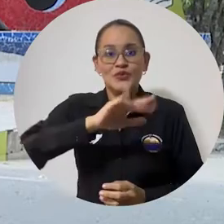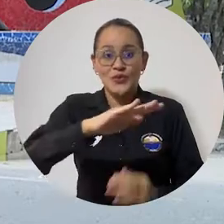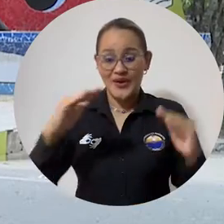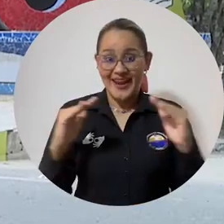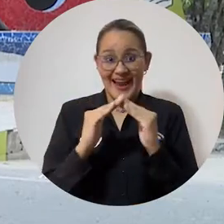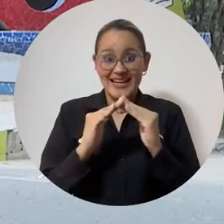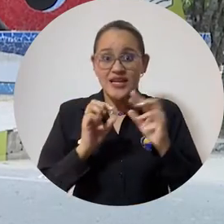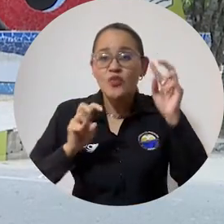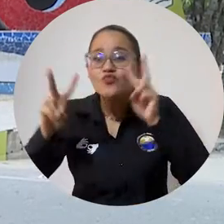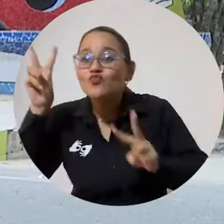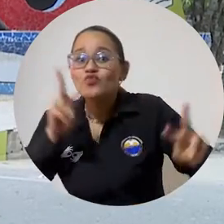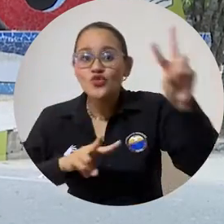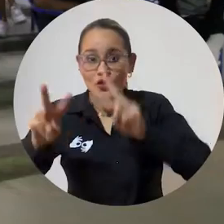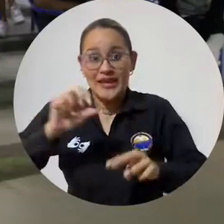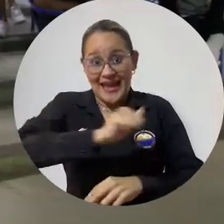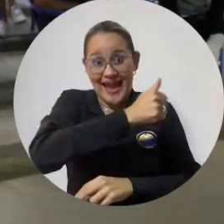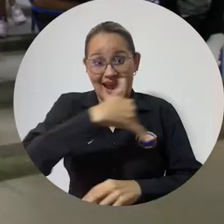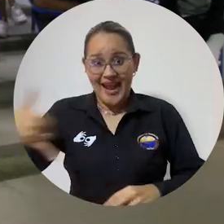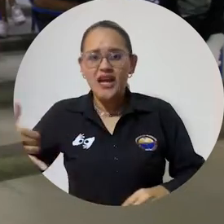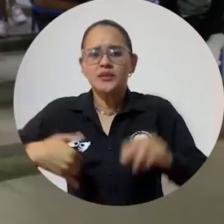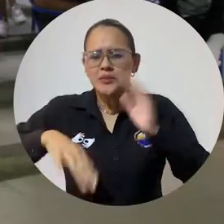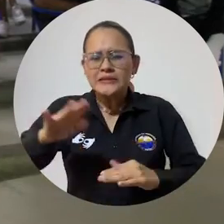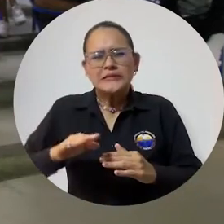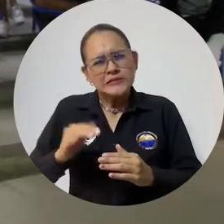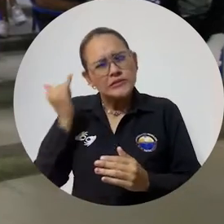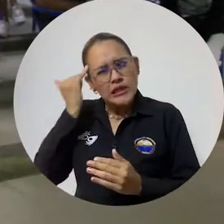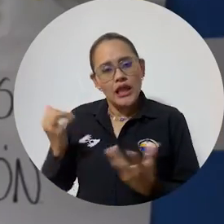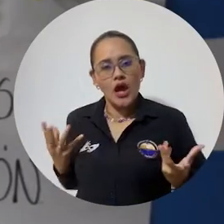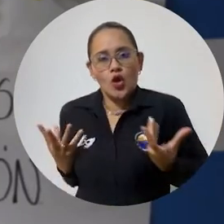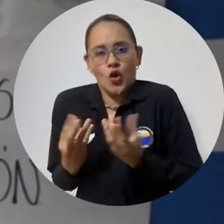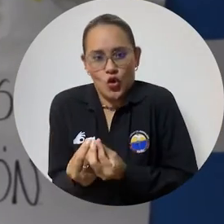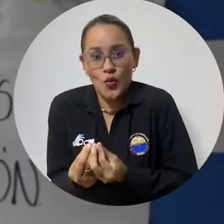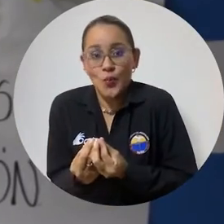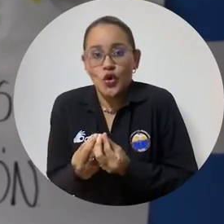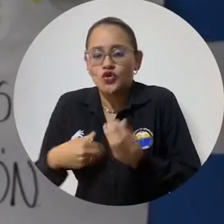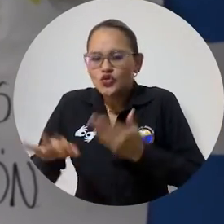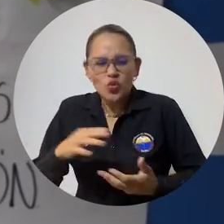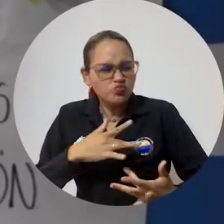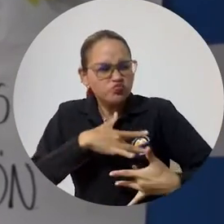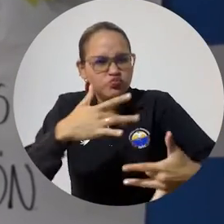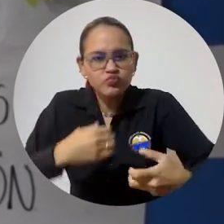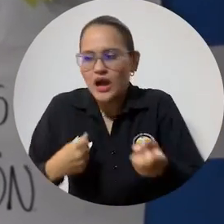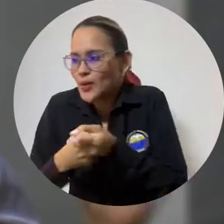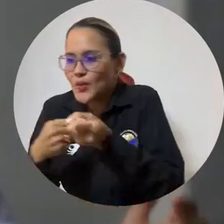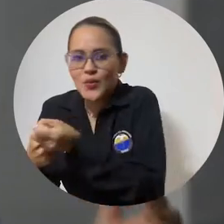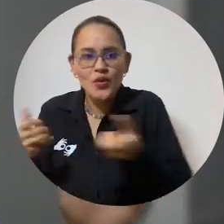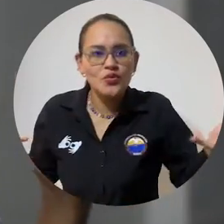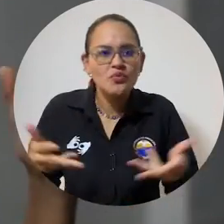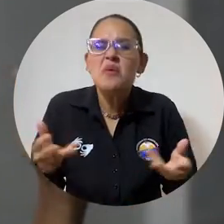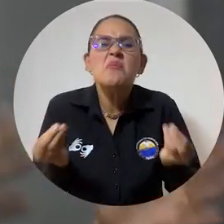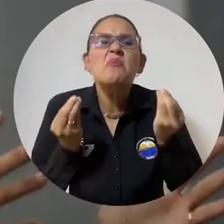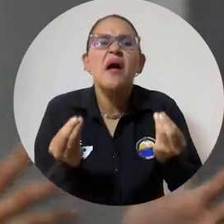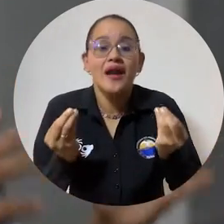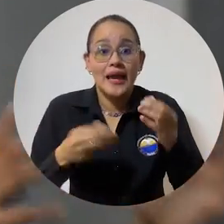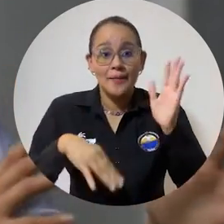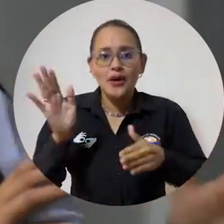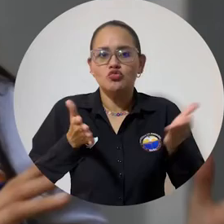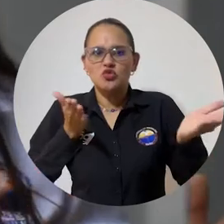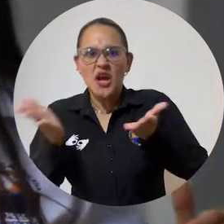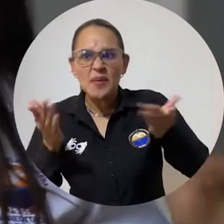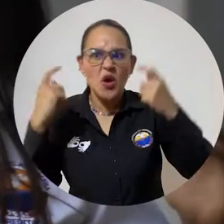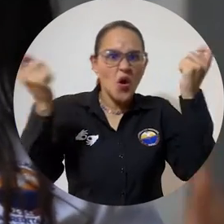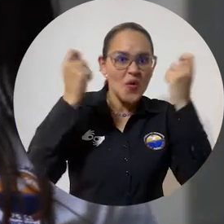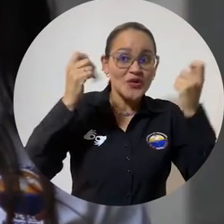Casa Museo y que en Aracataca se creara un voluntariado macondiano para extender los servicios y ofertas de la